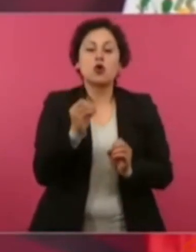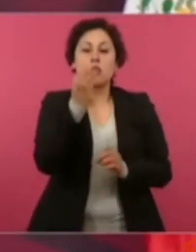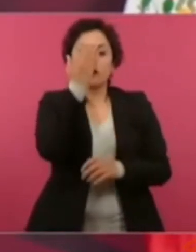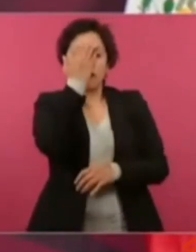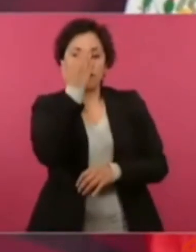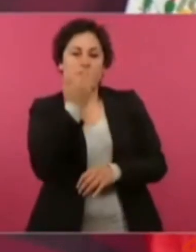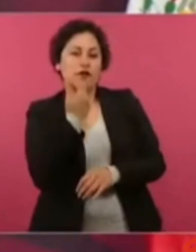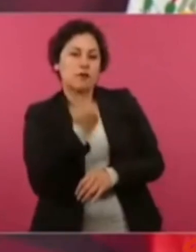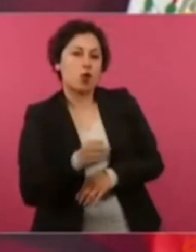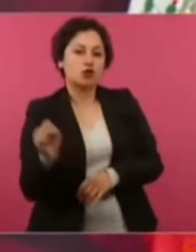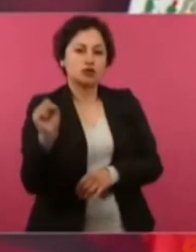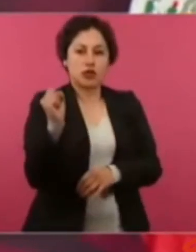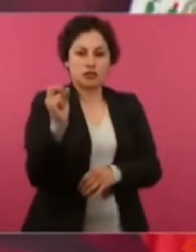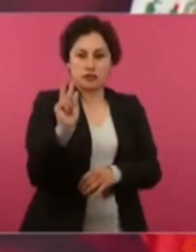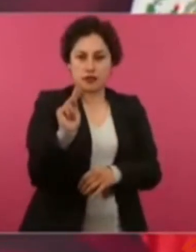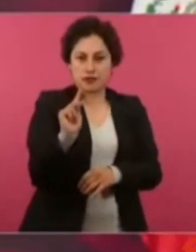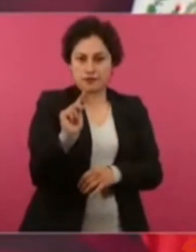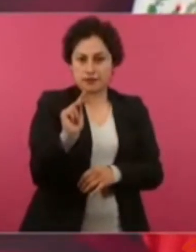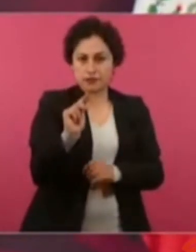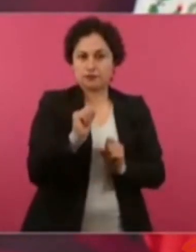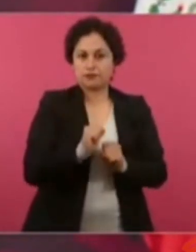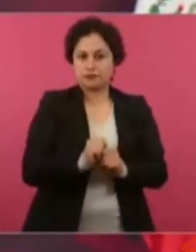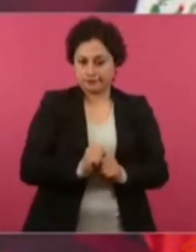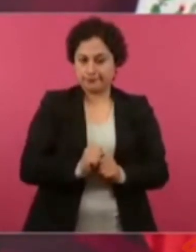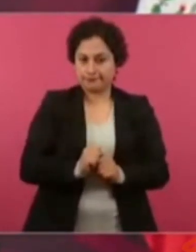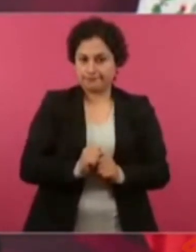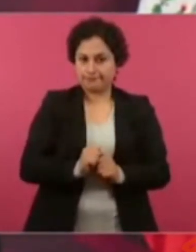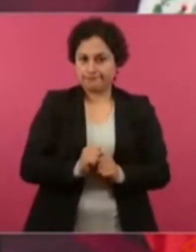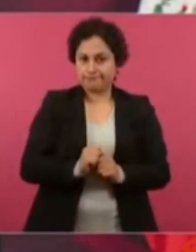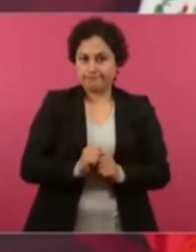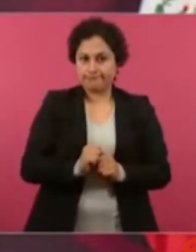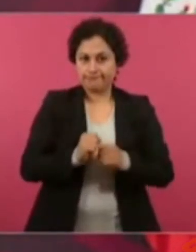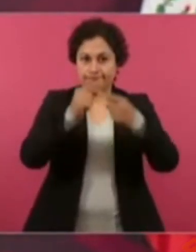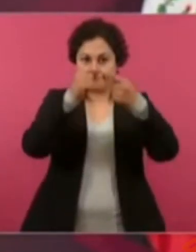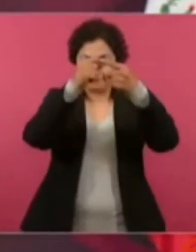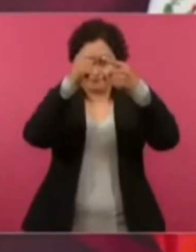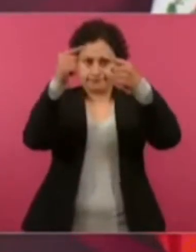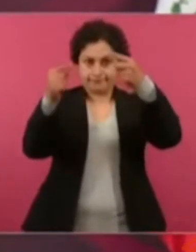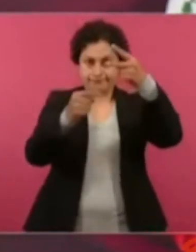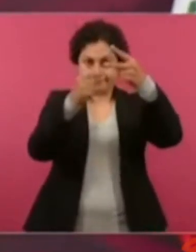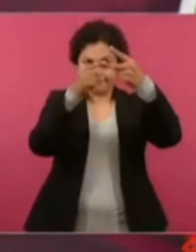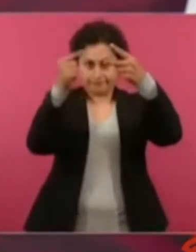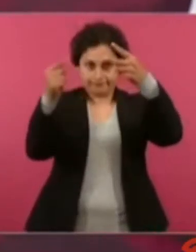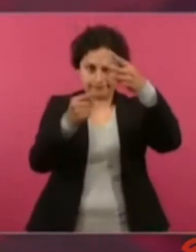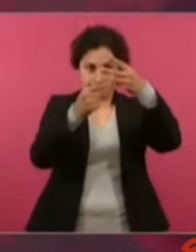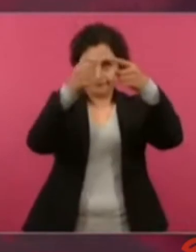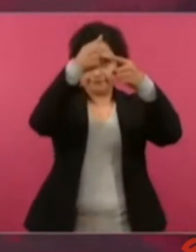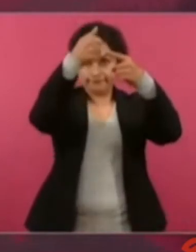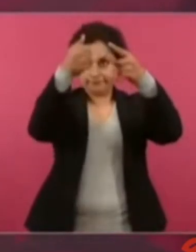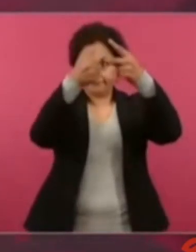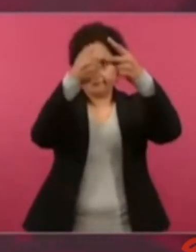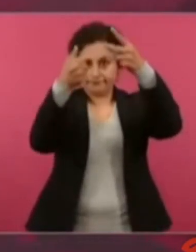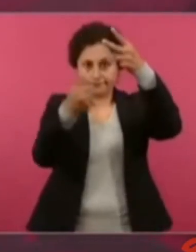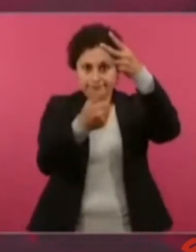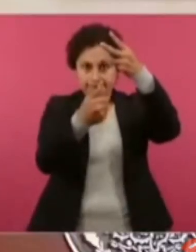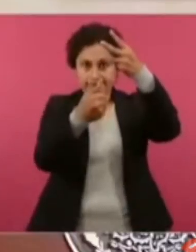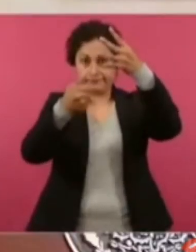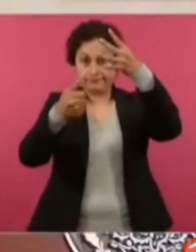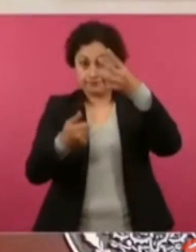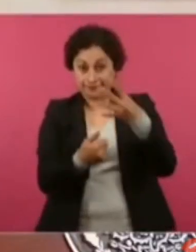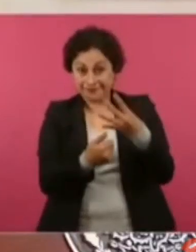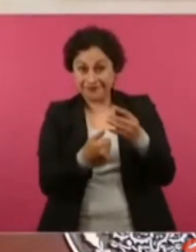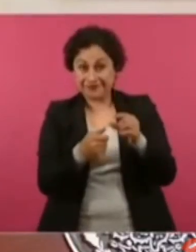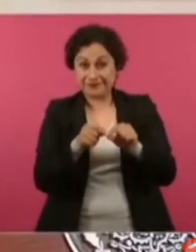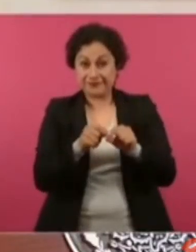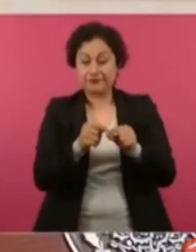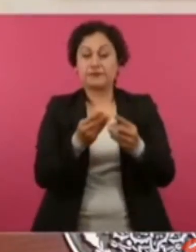Un periodista, columnista, destacado. Ese es el tercer. A